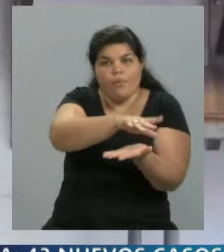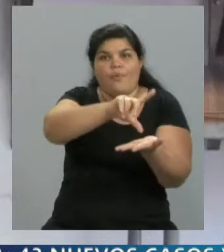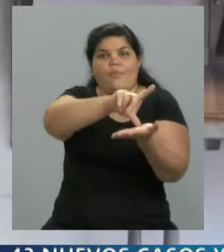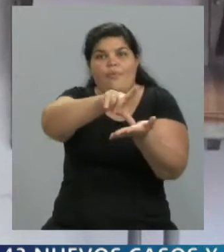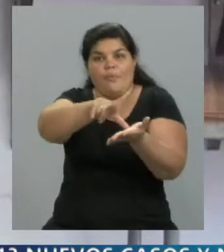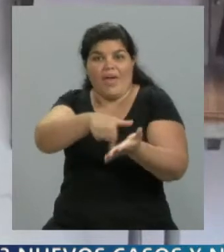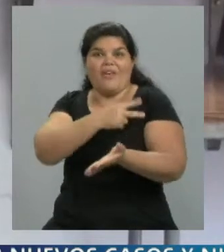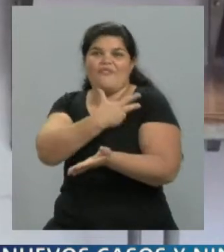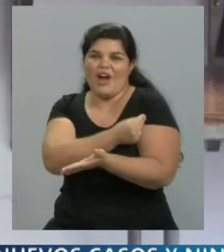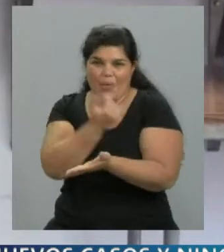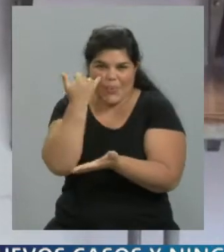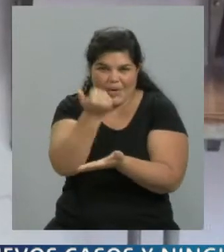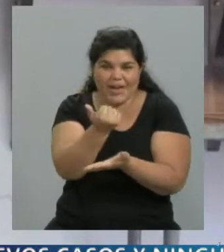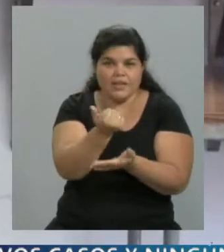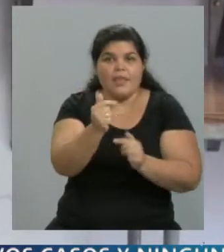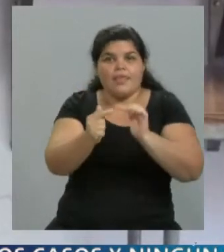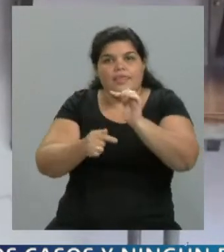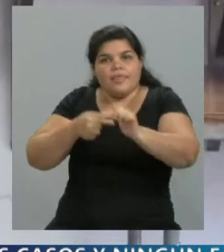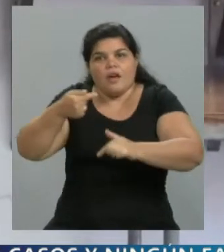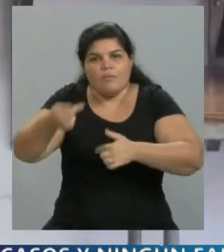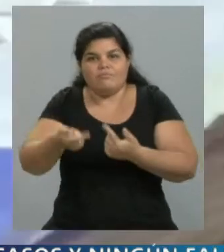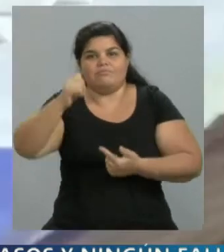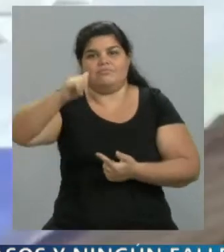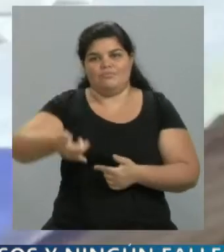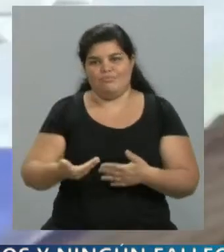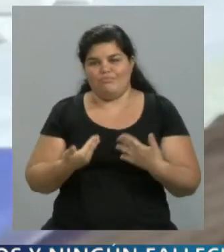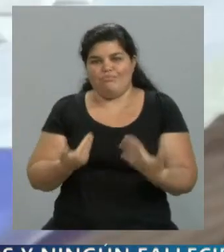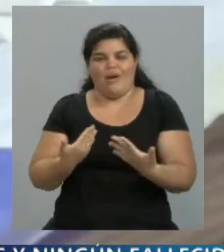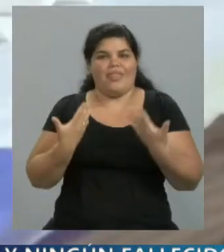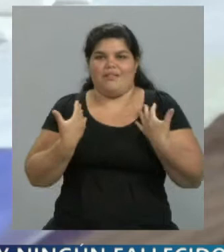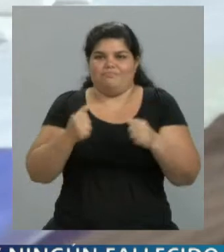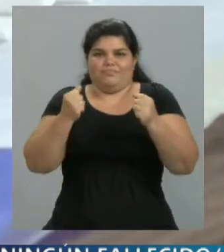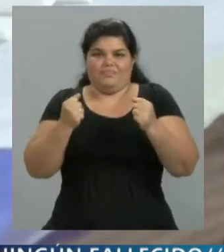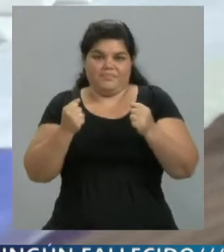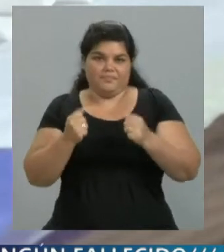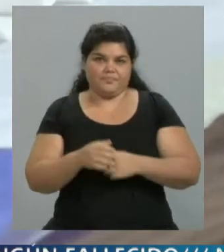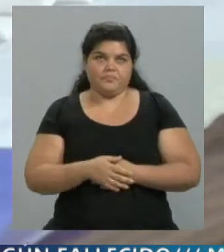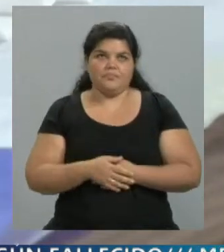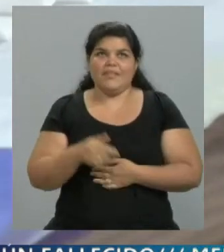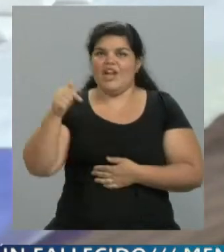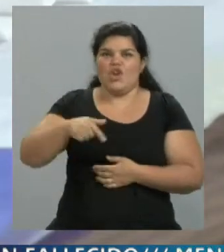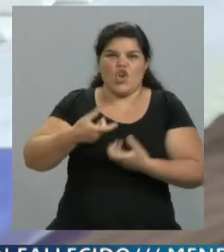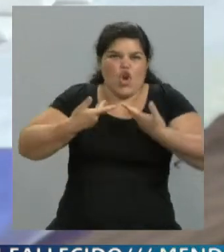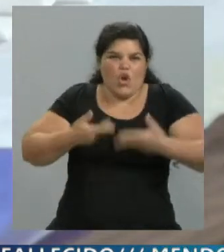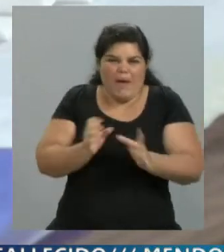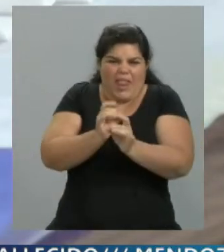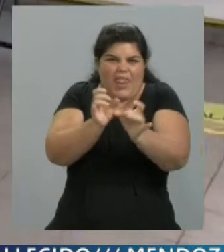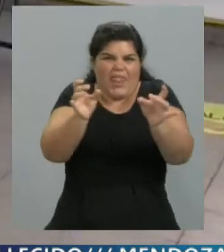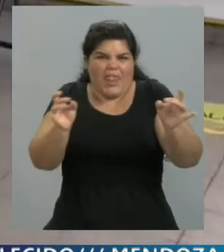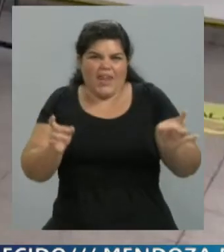es absolutamente normal que esto ocurra. Bueno, no es normal el brote, tiene otras